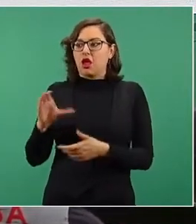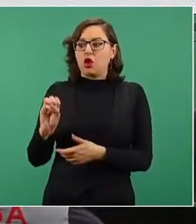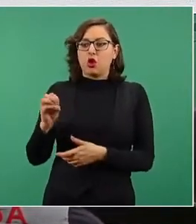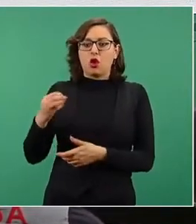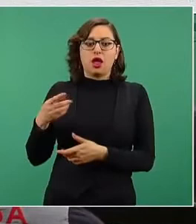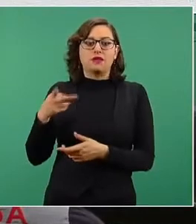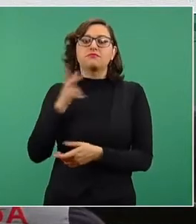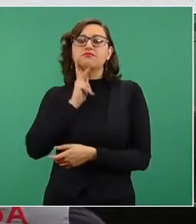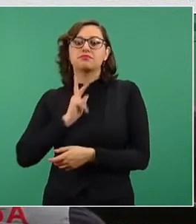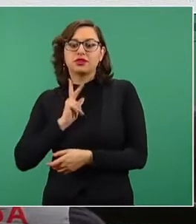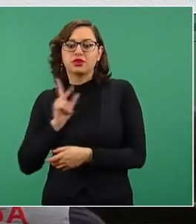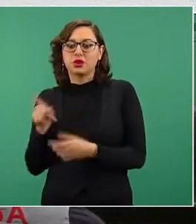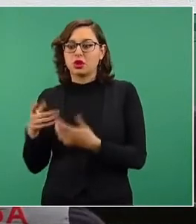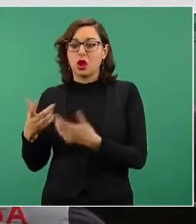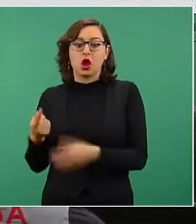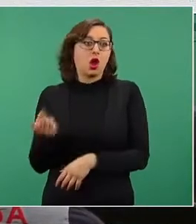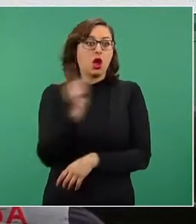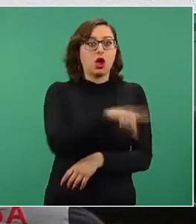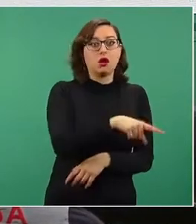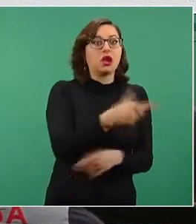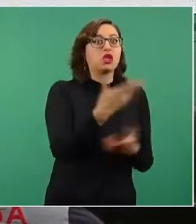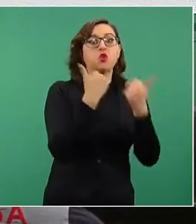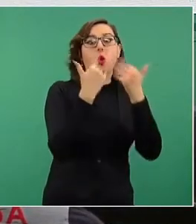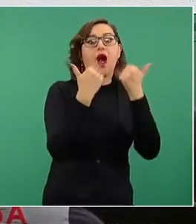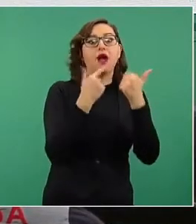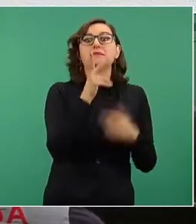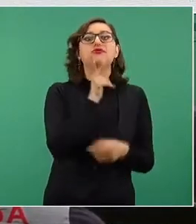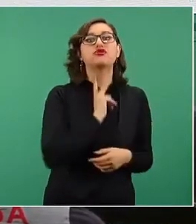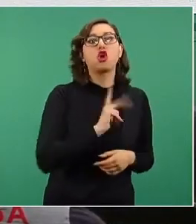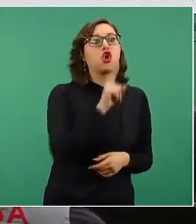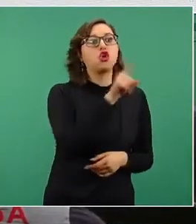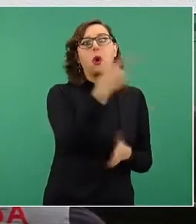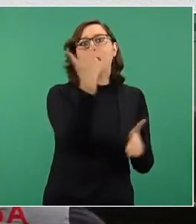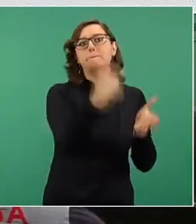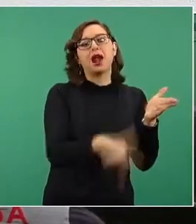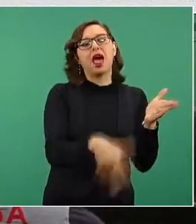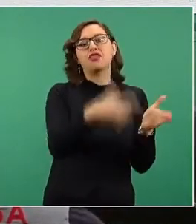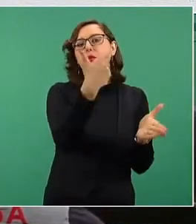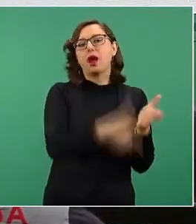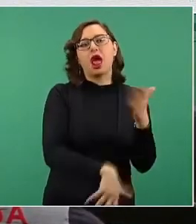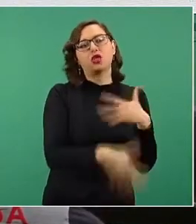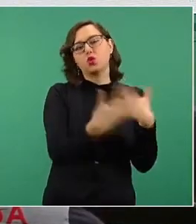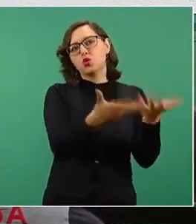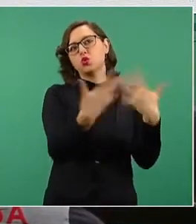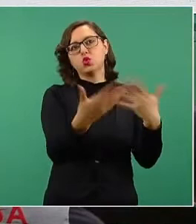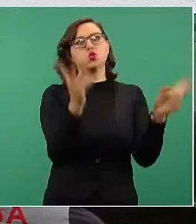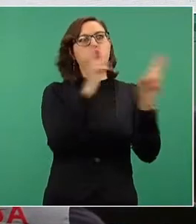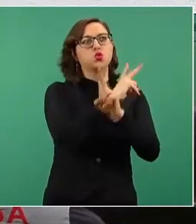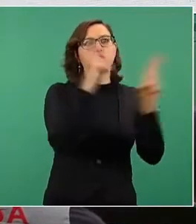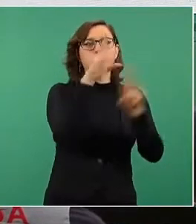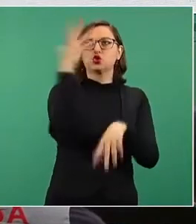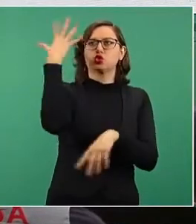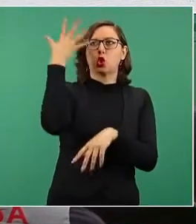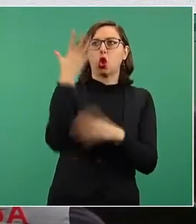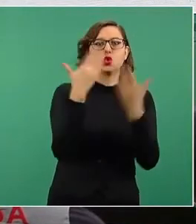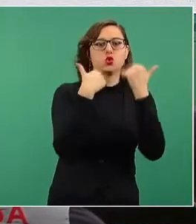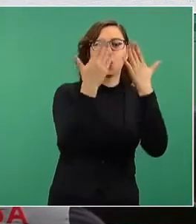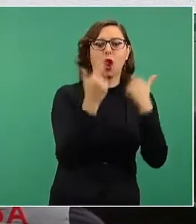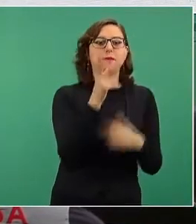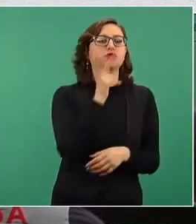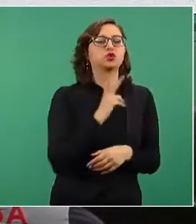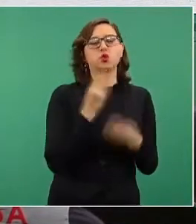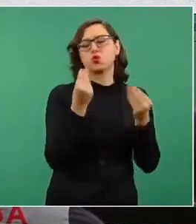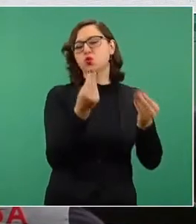entonces su variable es cero. Es baratísima. Esa energía es la que contribuye a bajar las tarifas del país. Pues no es verdad,